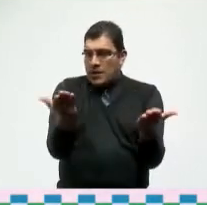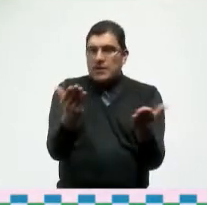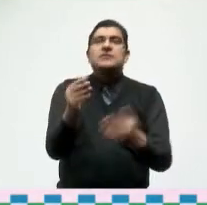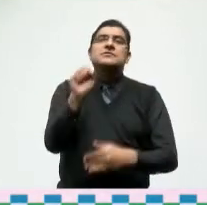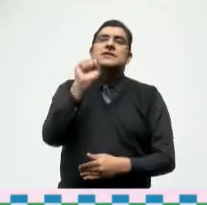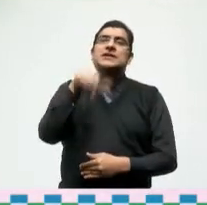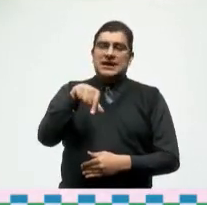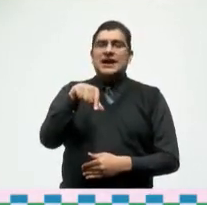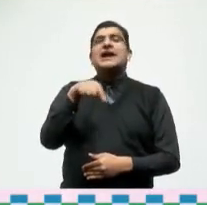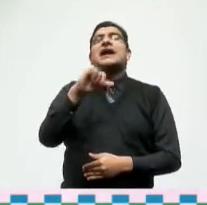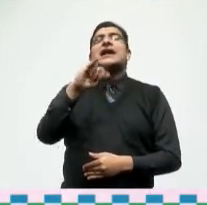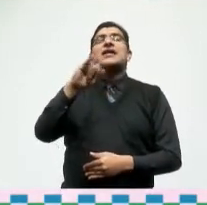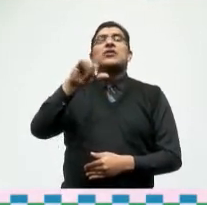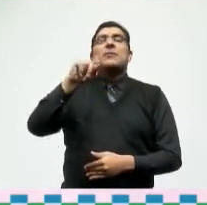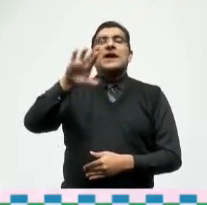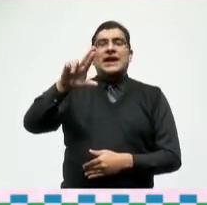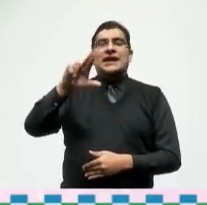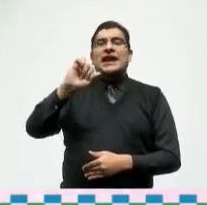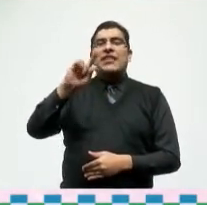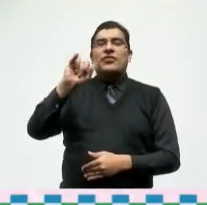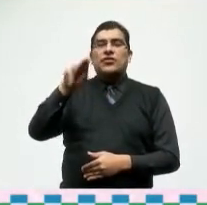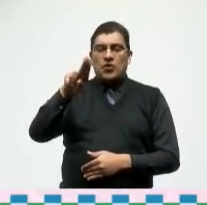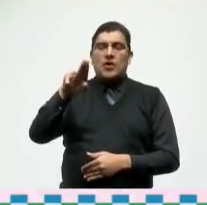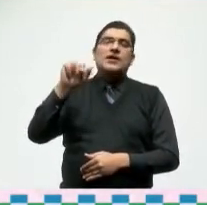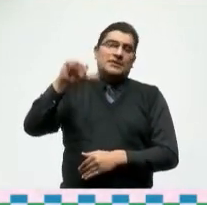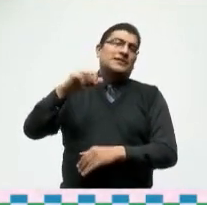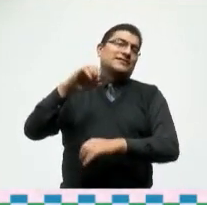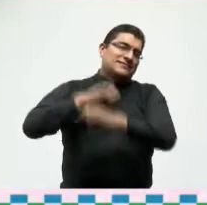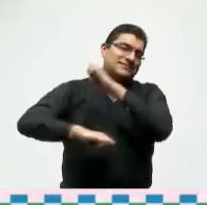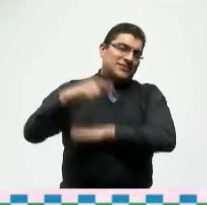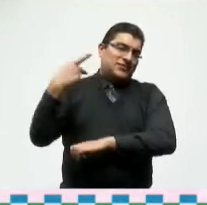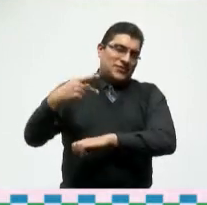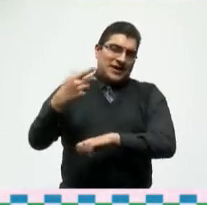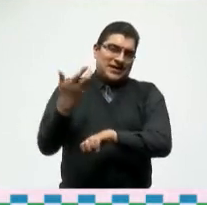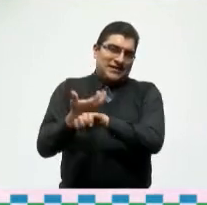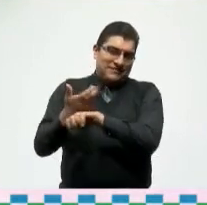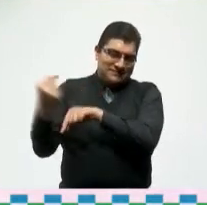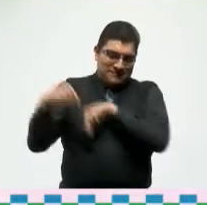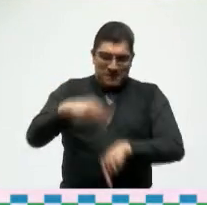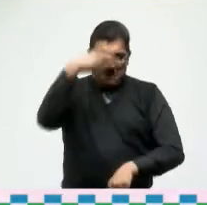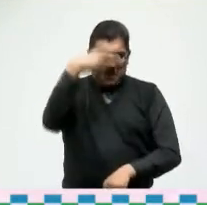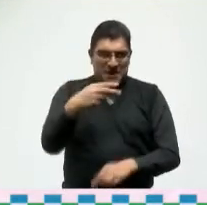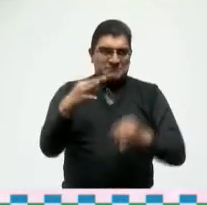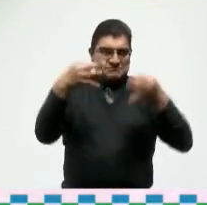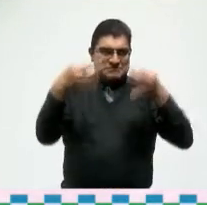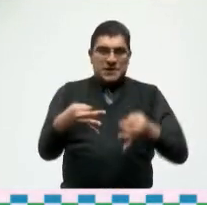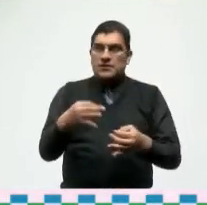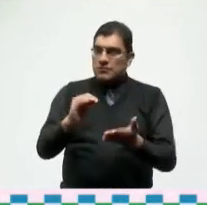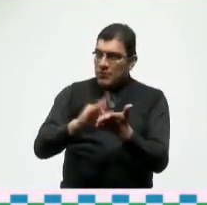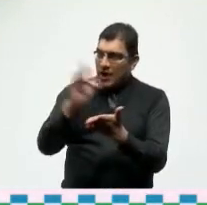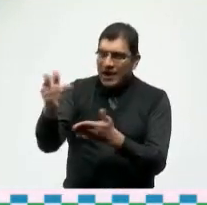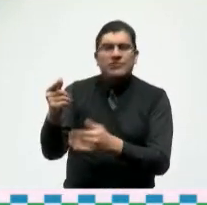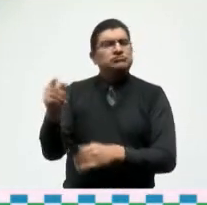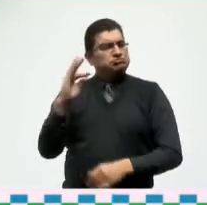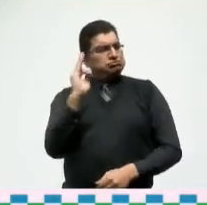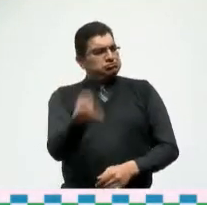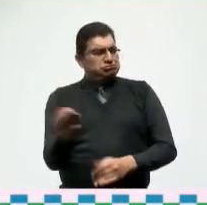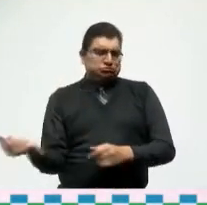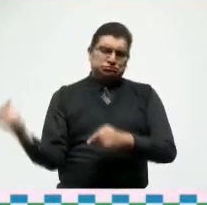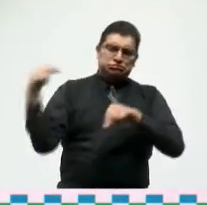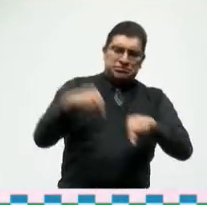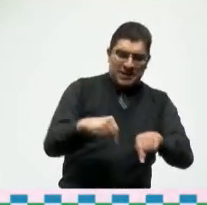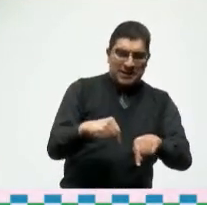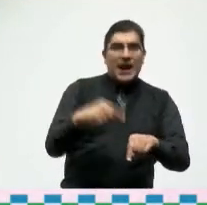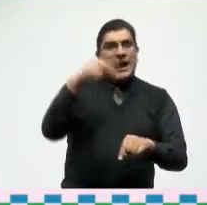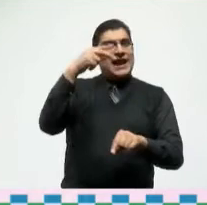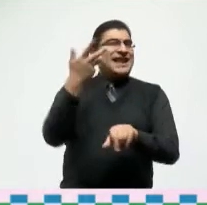a Cristo Fernando embajador de los Estados Unidos en México y agradecerle que haya aceptado que Estados Unidos sea